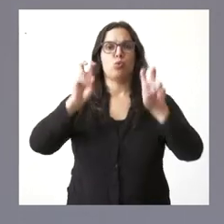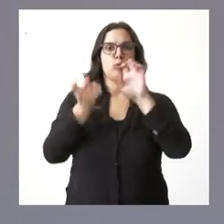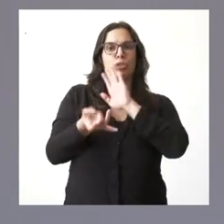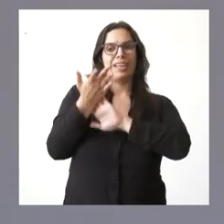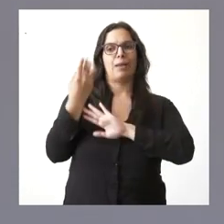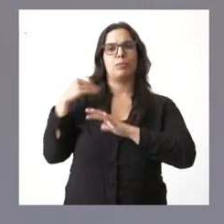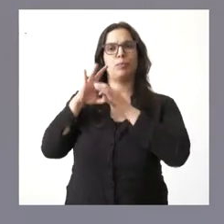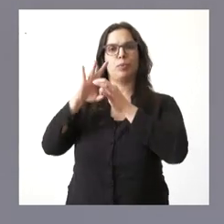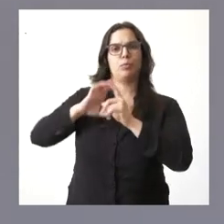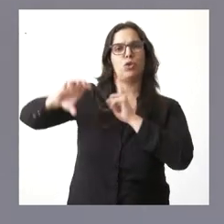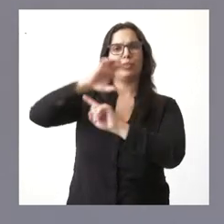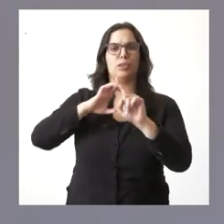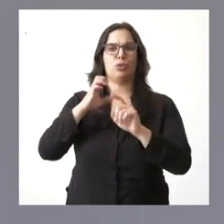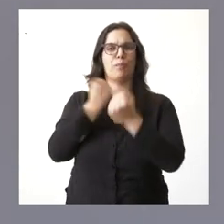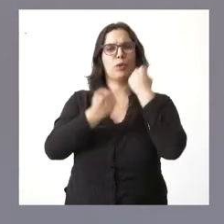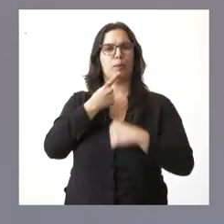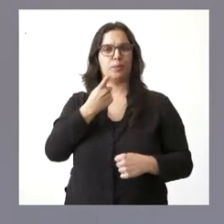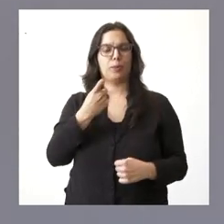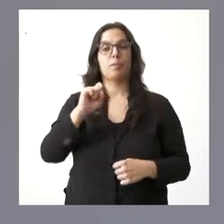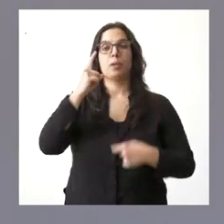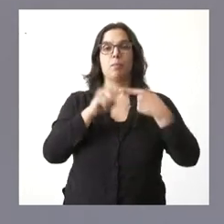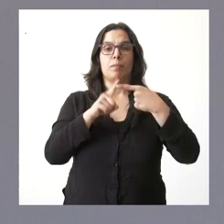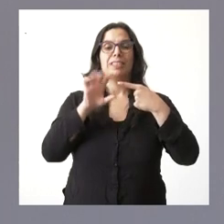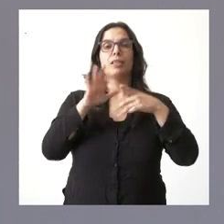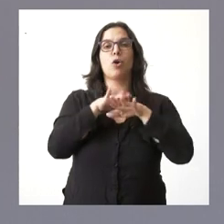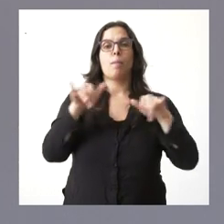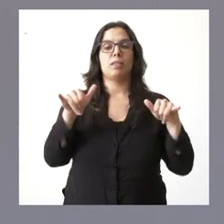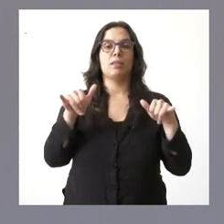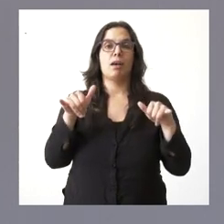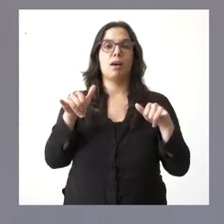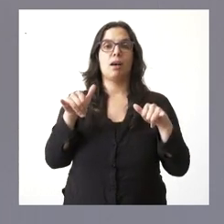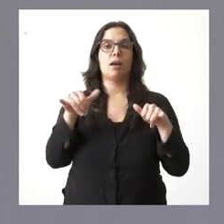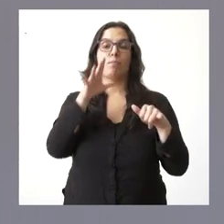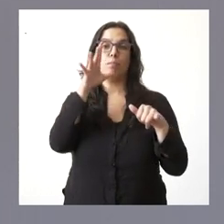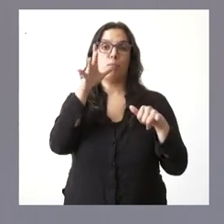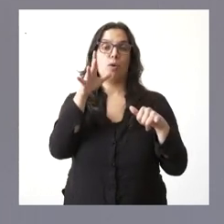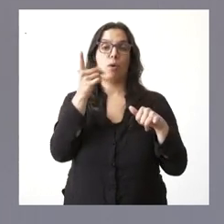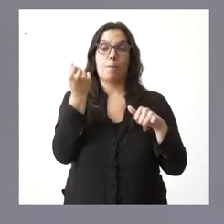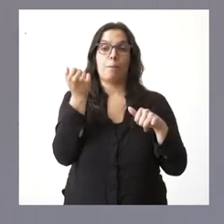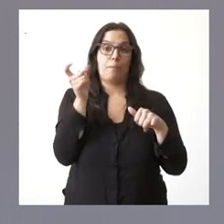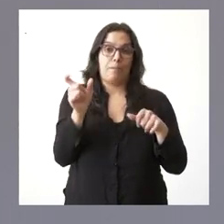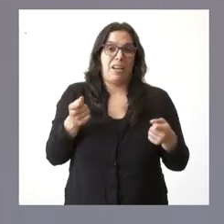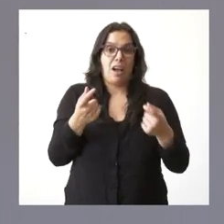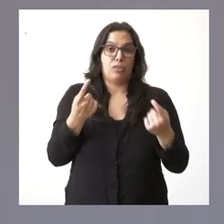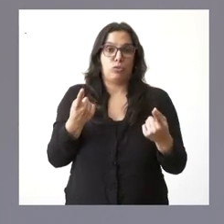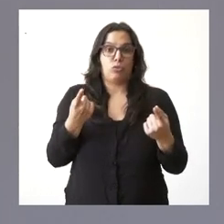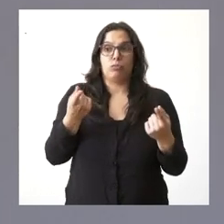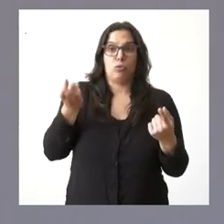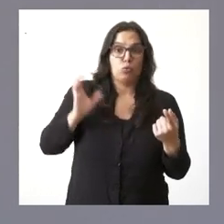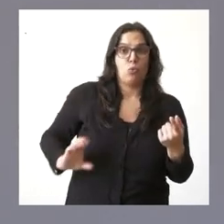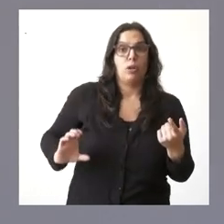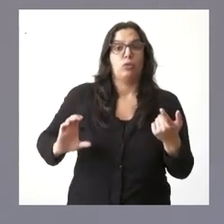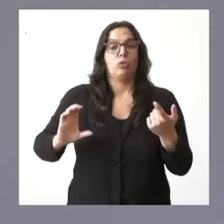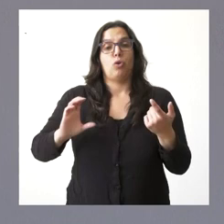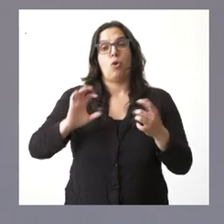contexto de dificultad económica. Un primer programa que es para la compensación del incremento de los costes salariales y de los